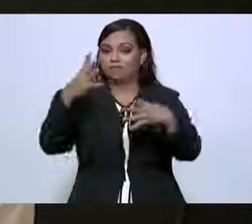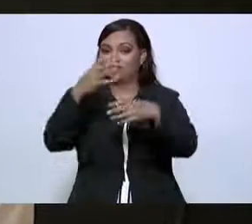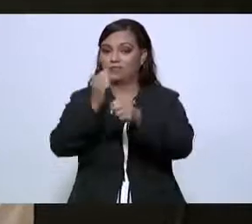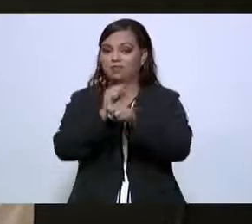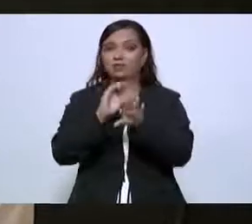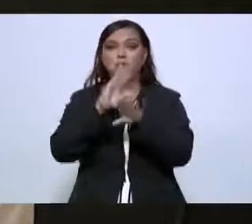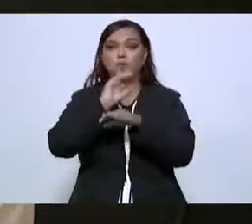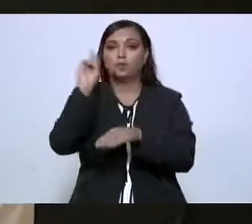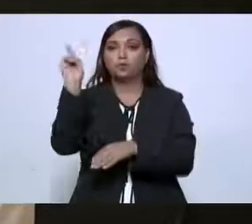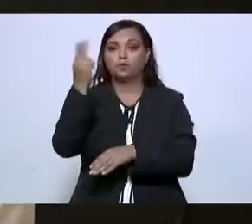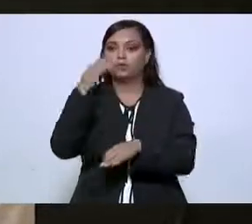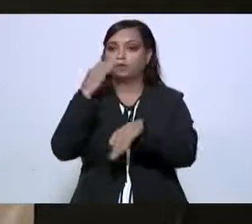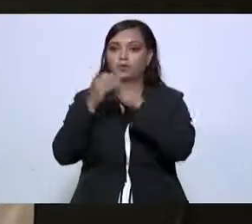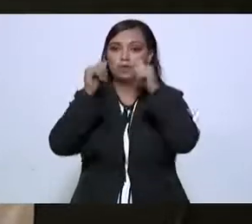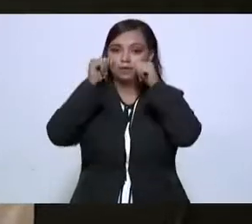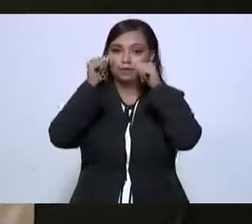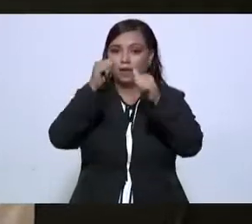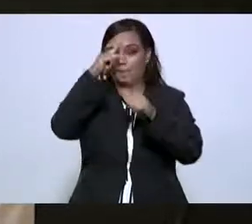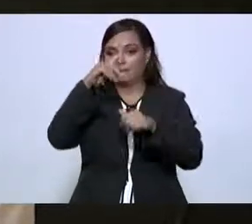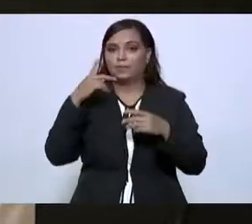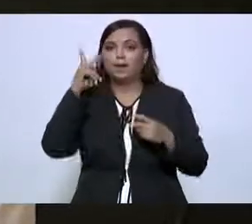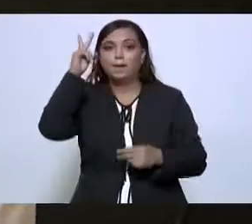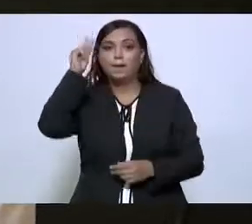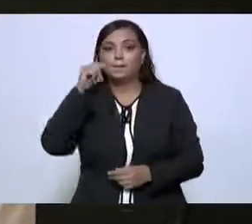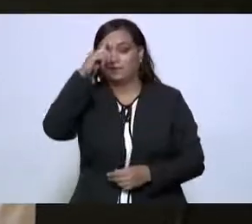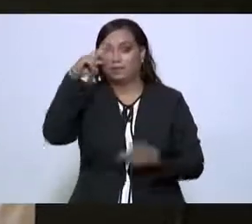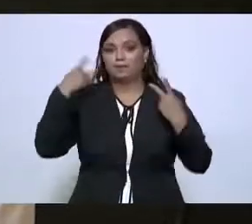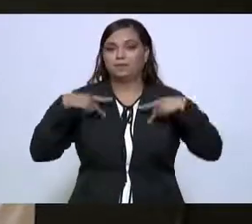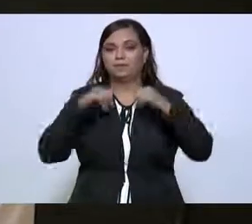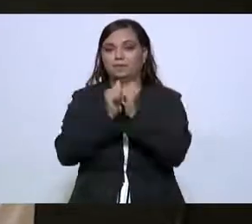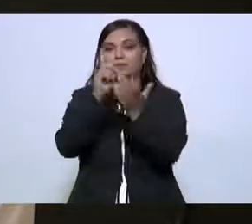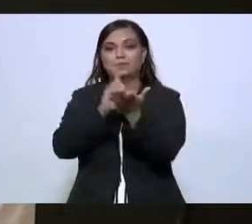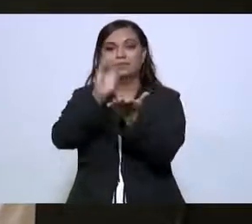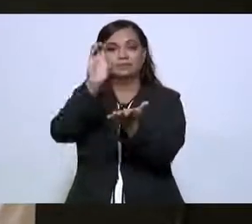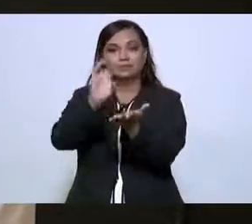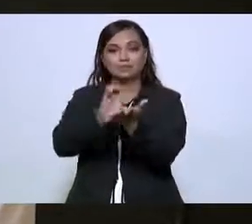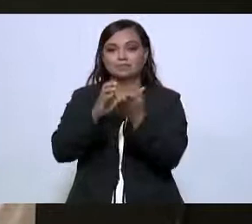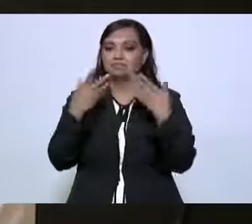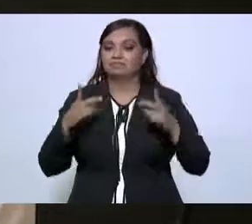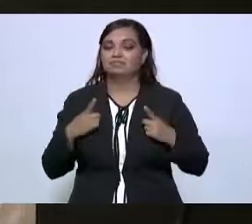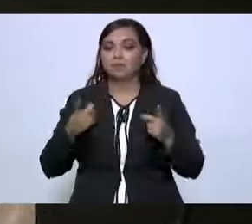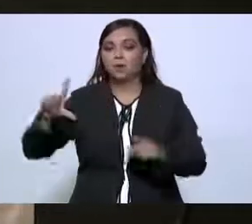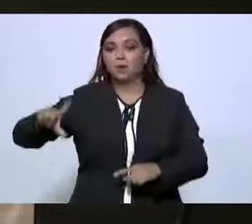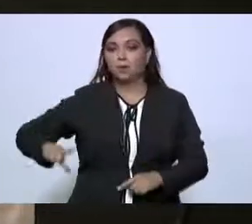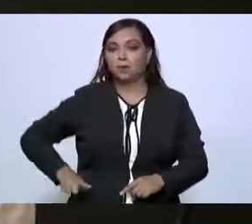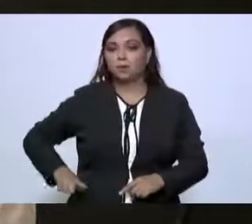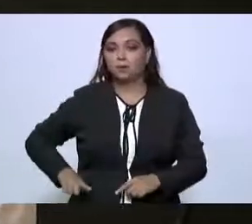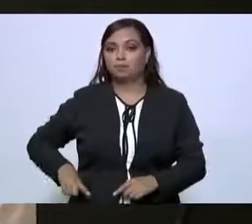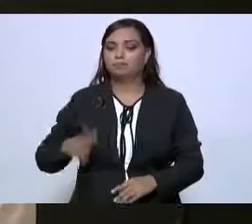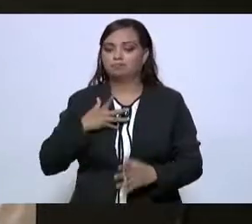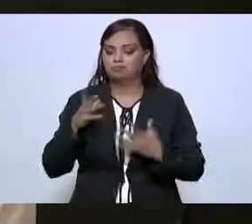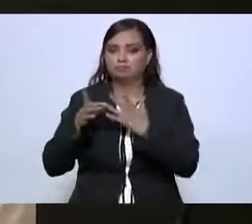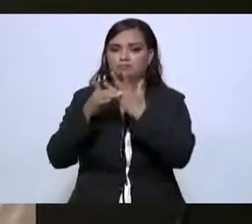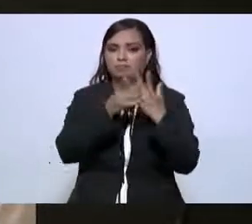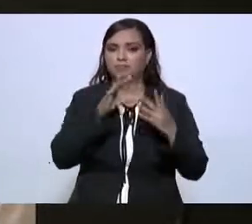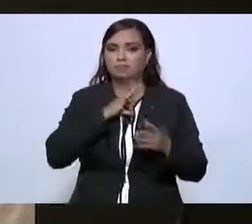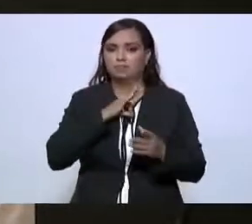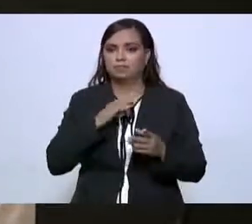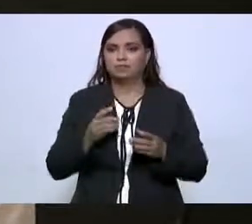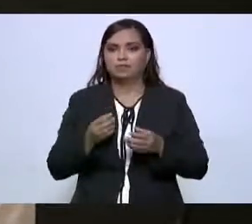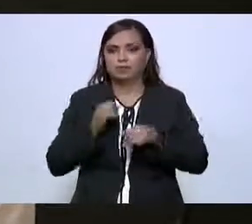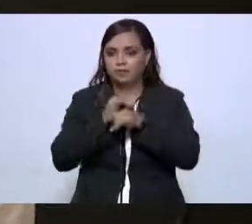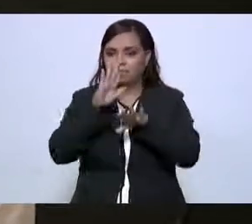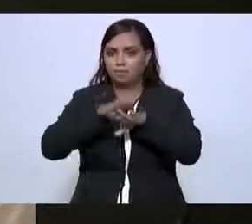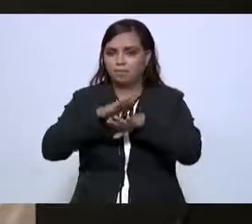universalidad de esta pensión para personas con discapacidad. El gobernador se ha comprometido a duplicar el